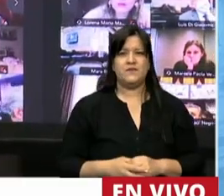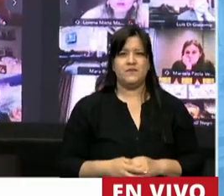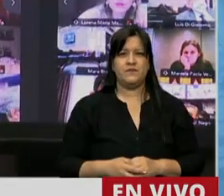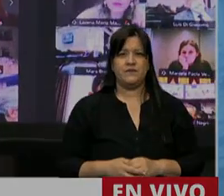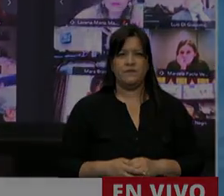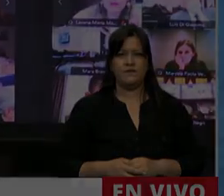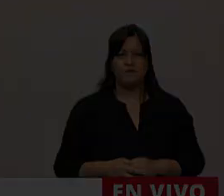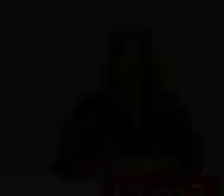diputada Vigo.